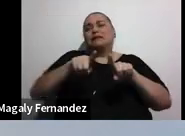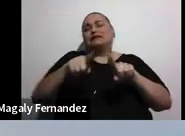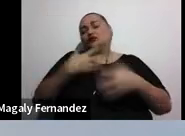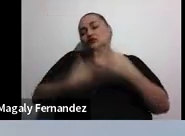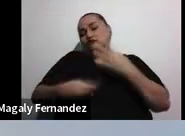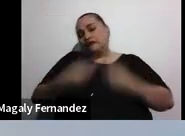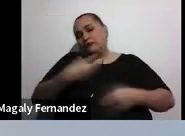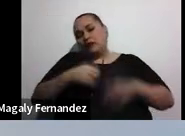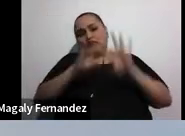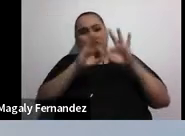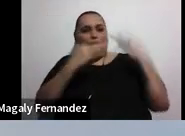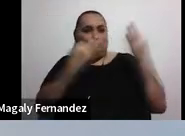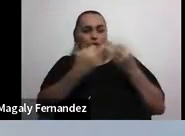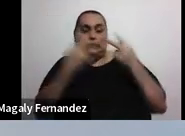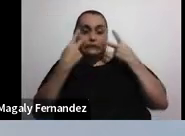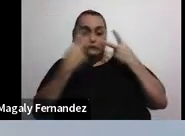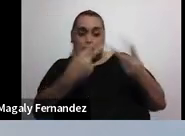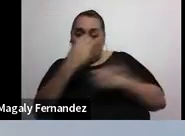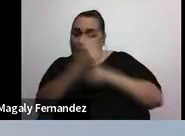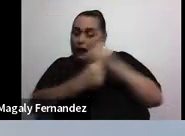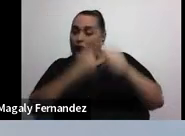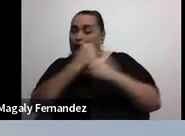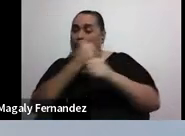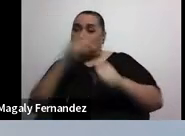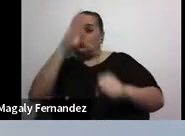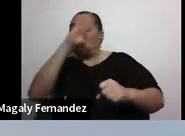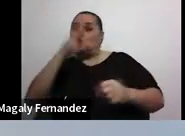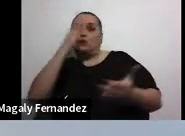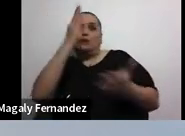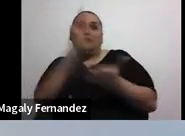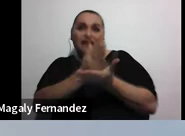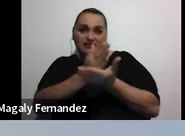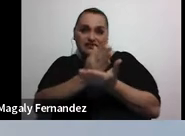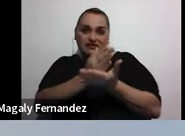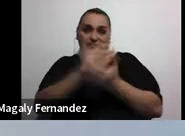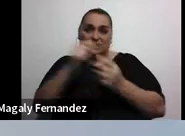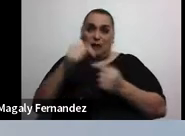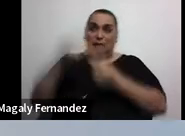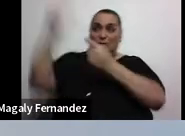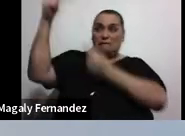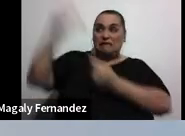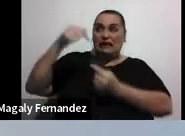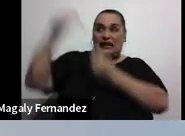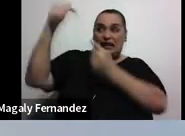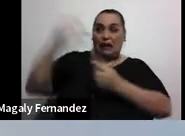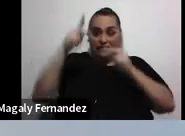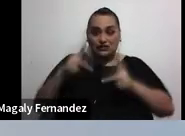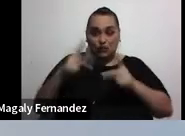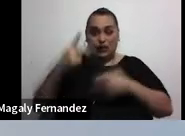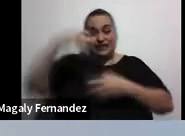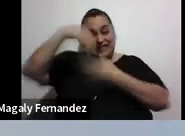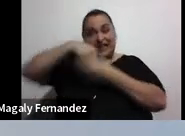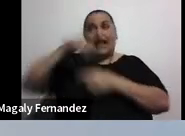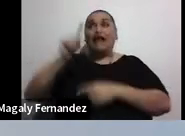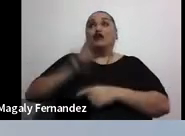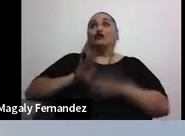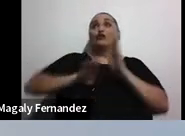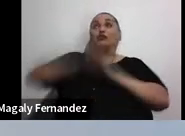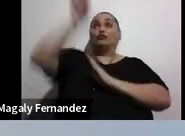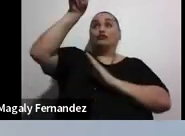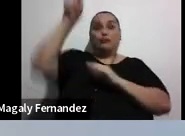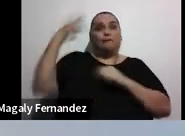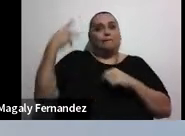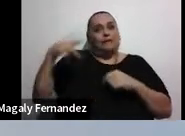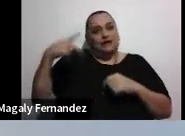van a ver a sus seres queridos por años o tal vez nunca. Y si se pelean entre esas dos o tres personas dentro de la nave, va a ser algo peligrosísimo,